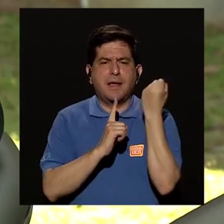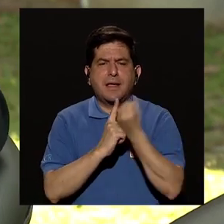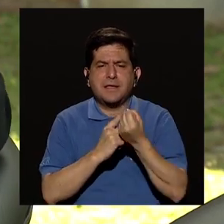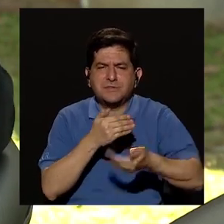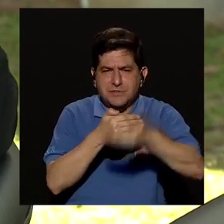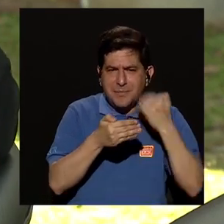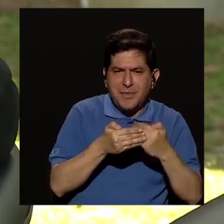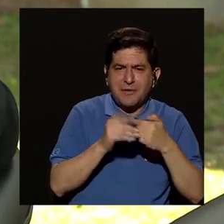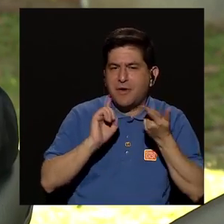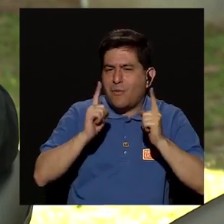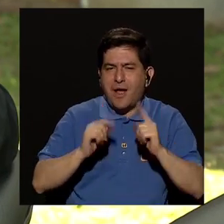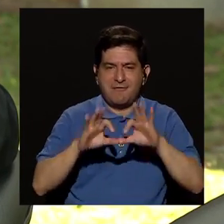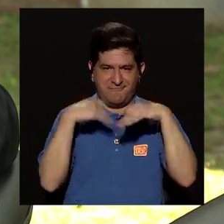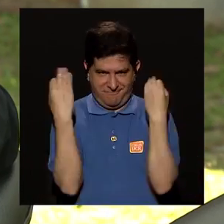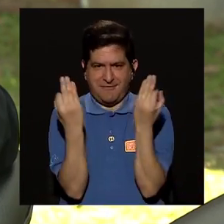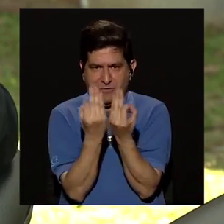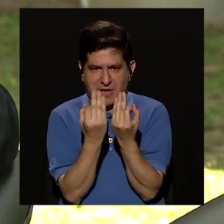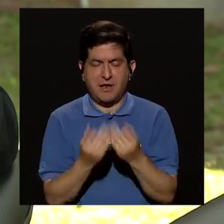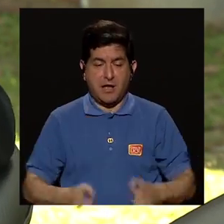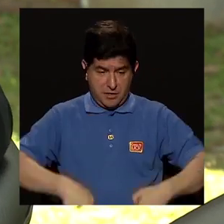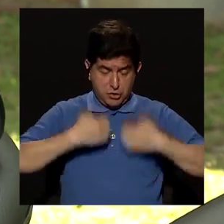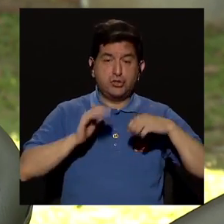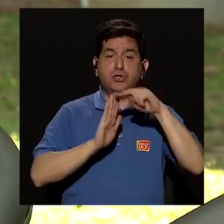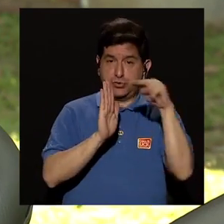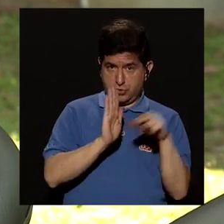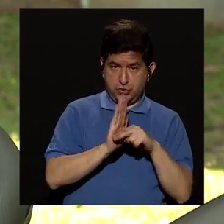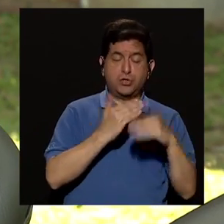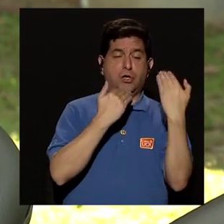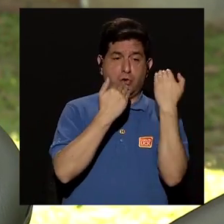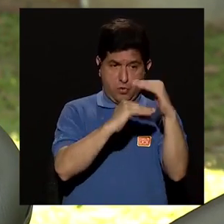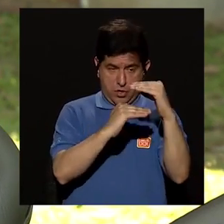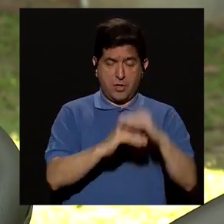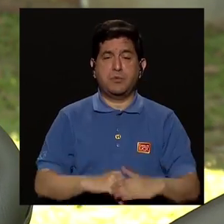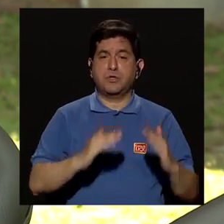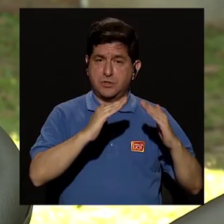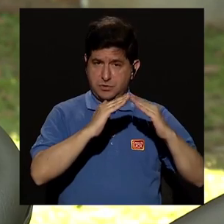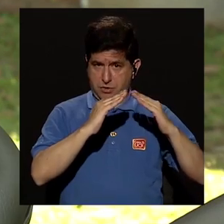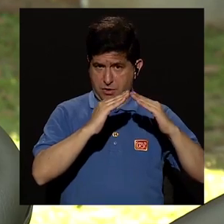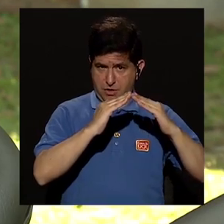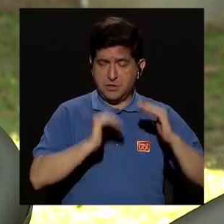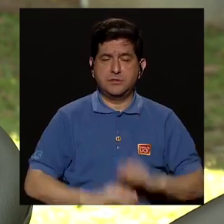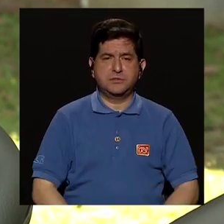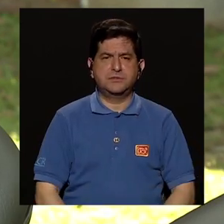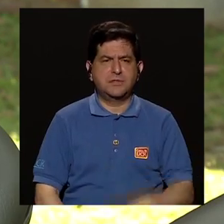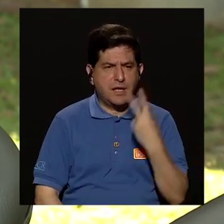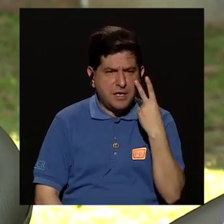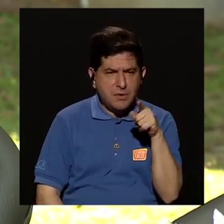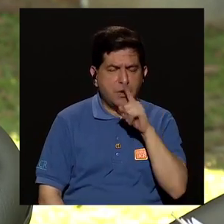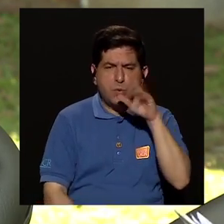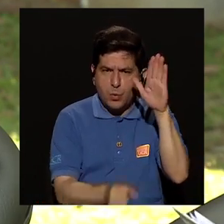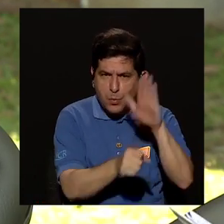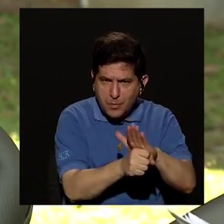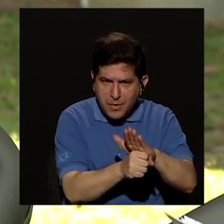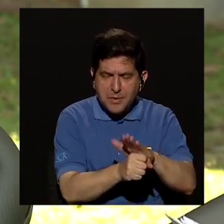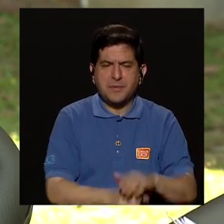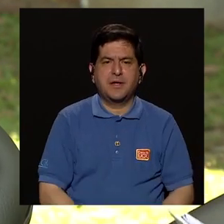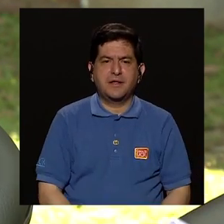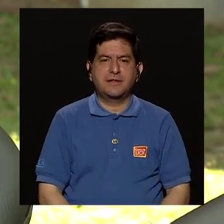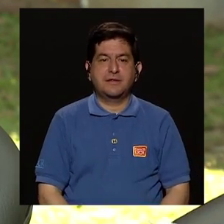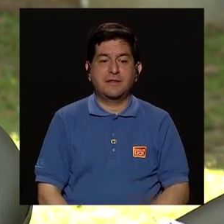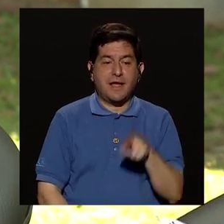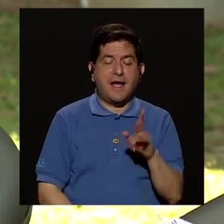familia. Entonces, cuando existen normas, límites en el hogar y velamos por qué se cumplan,